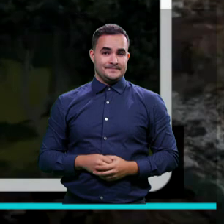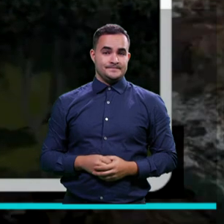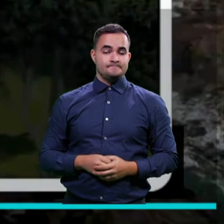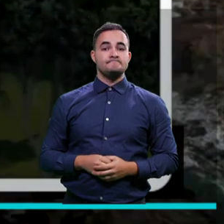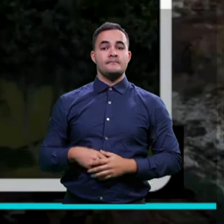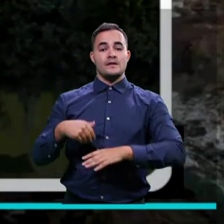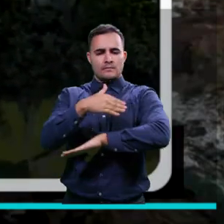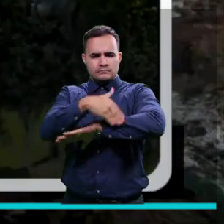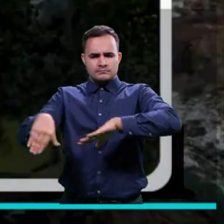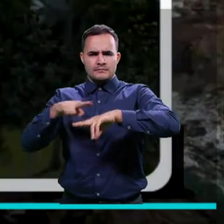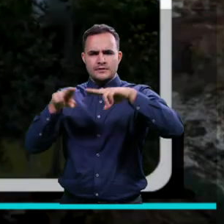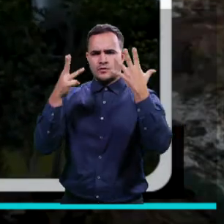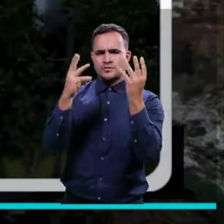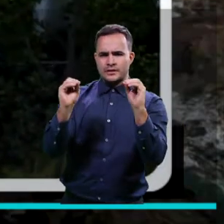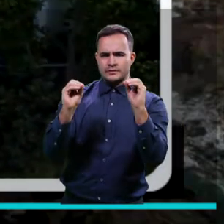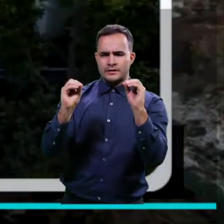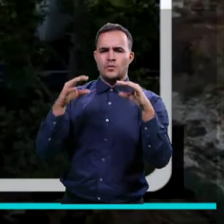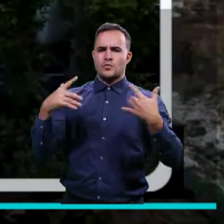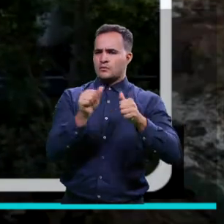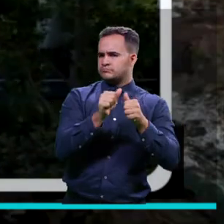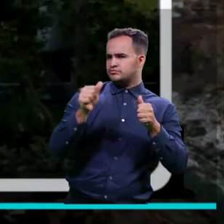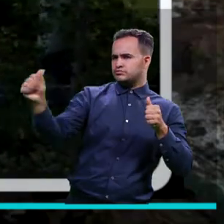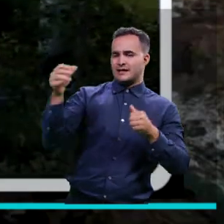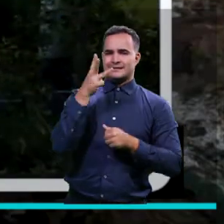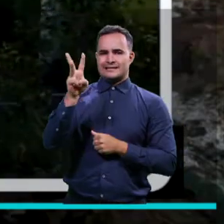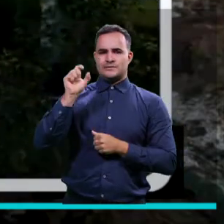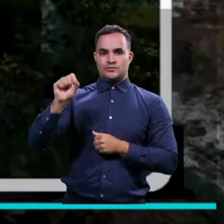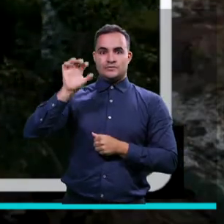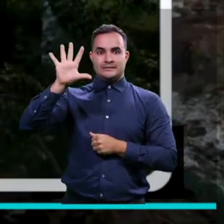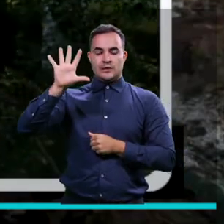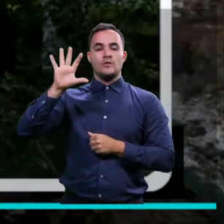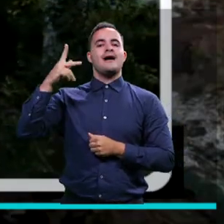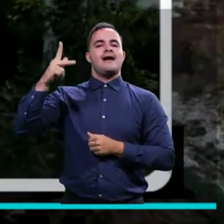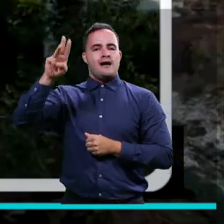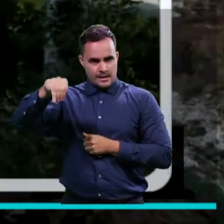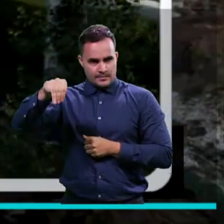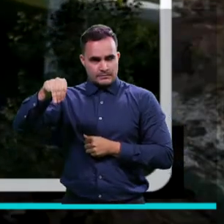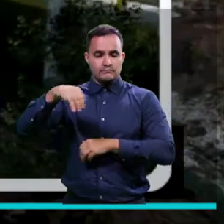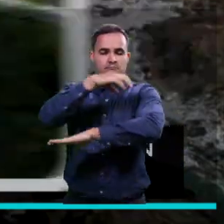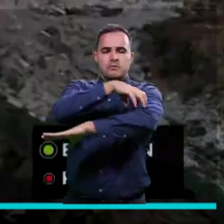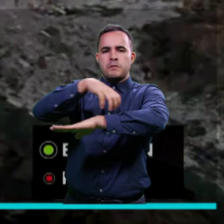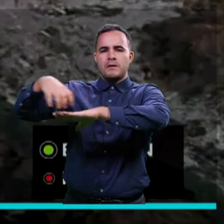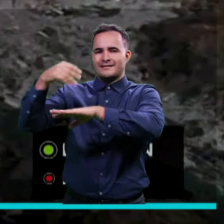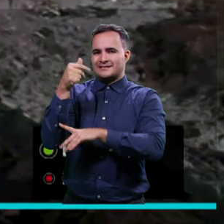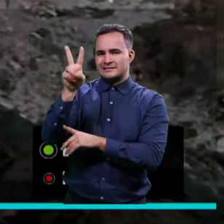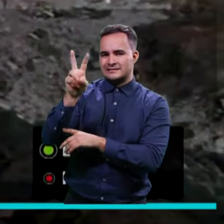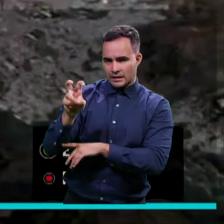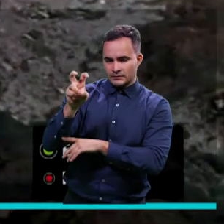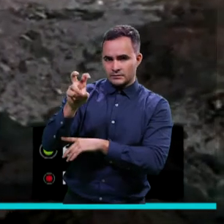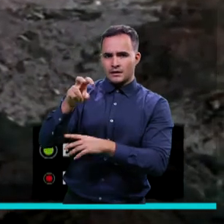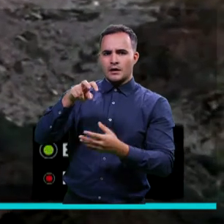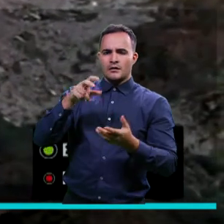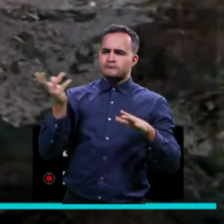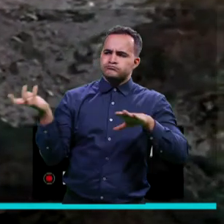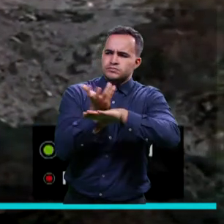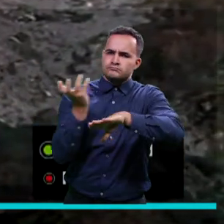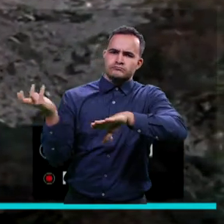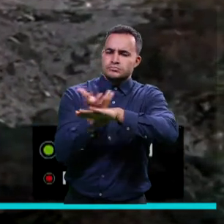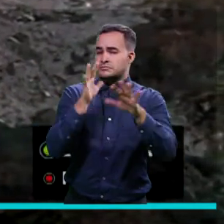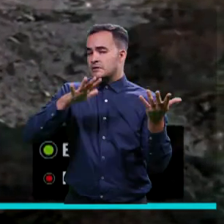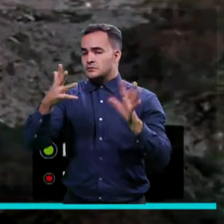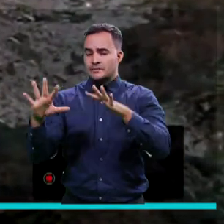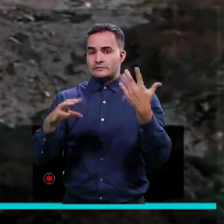El Metro de la UCHENTA tendrá una extensión de 13.5 kilómetros, 17 estaciones y transportará